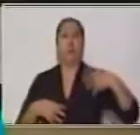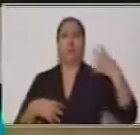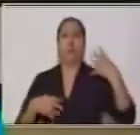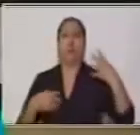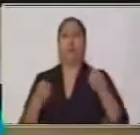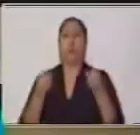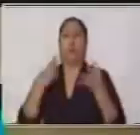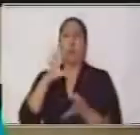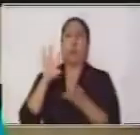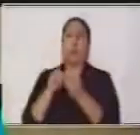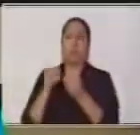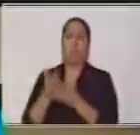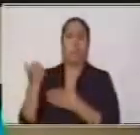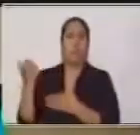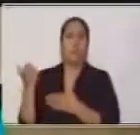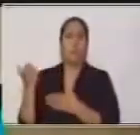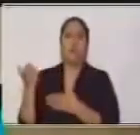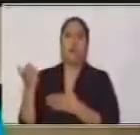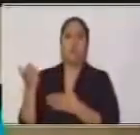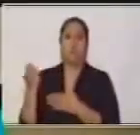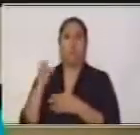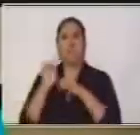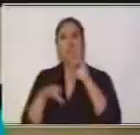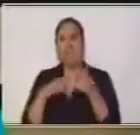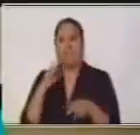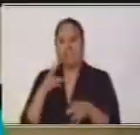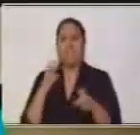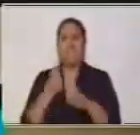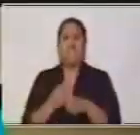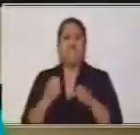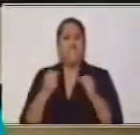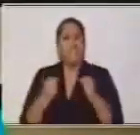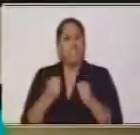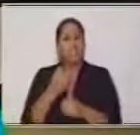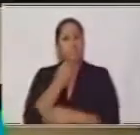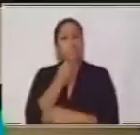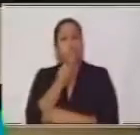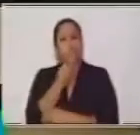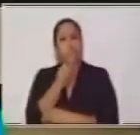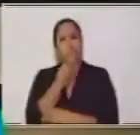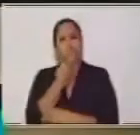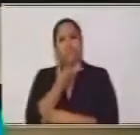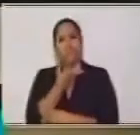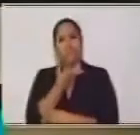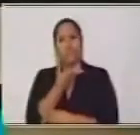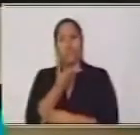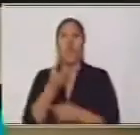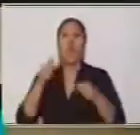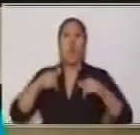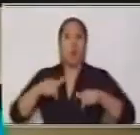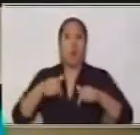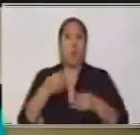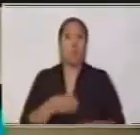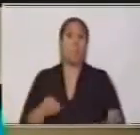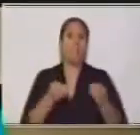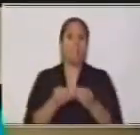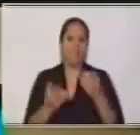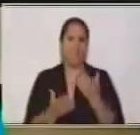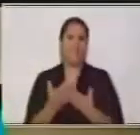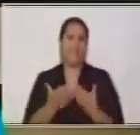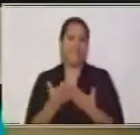Y las cosas a veces se tornaban un poco complicadas. Muy bien, hoy vamos a hacer eso mucho más sencillo.